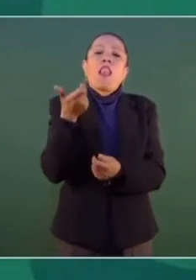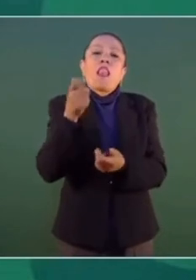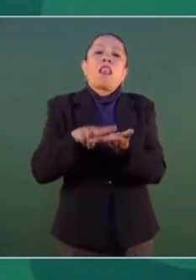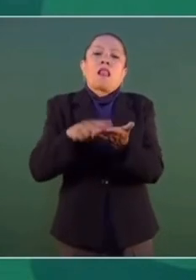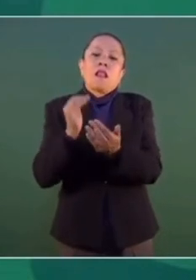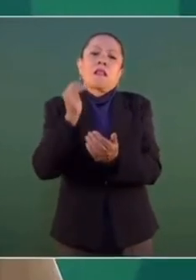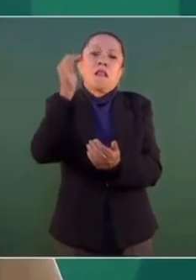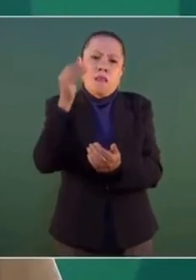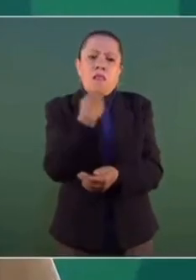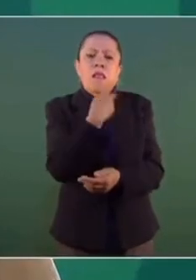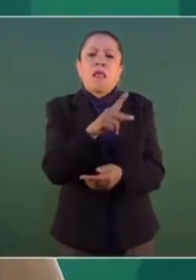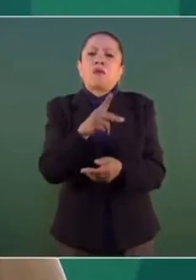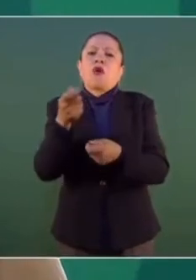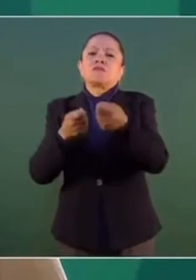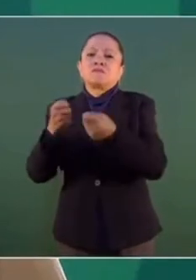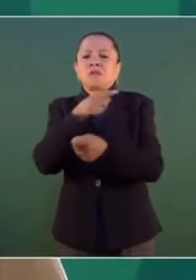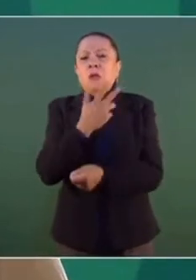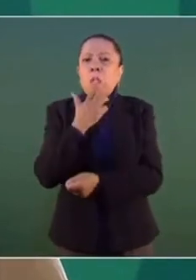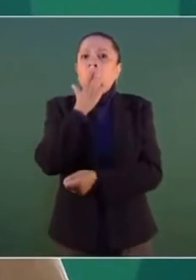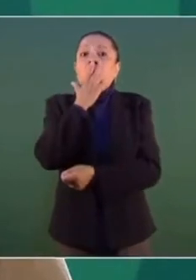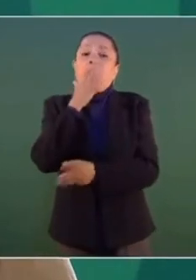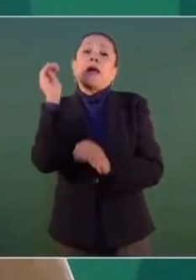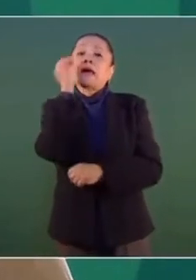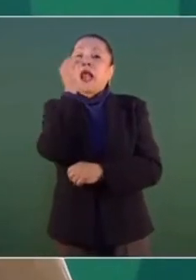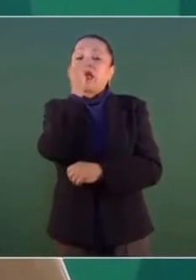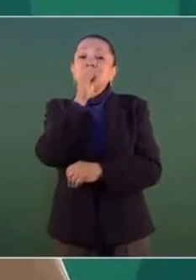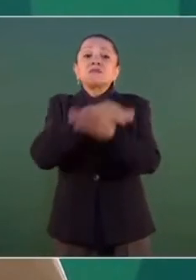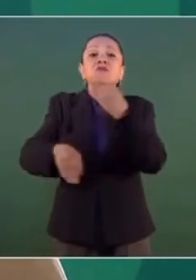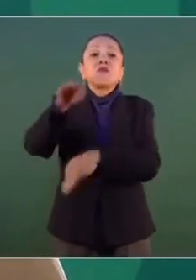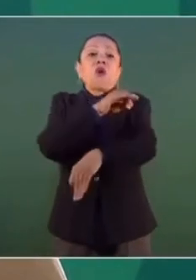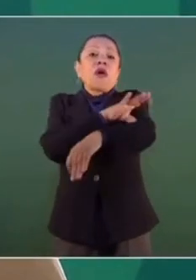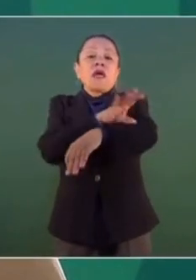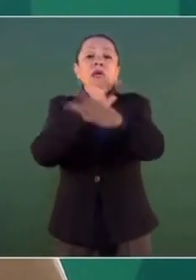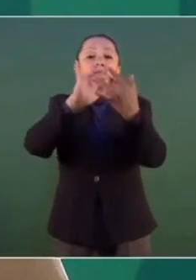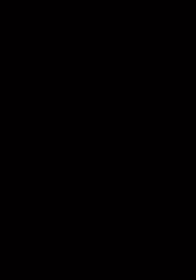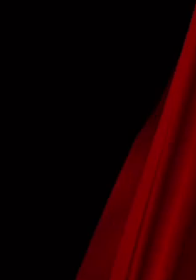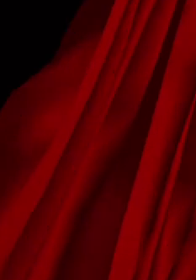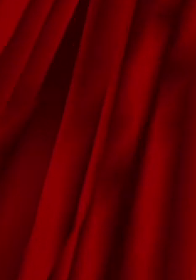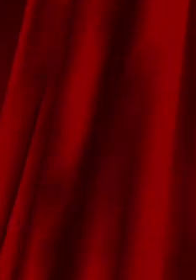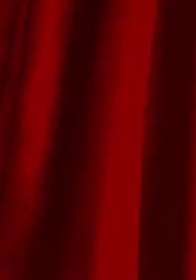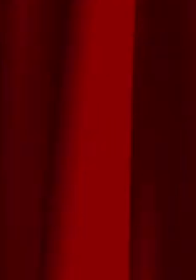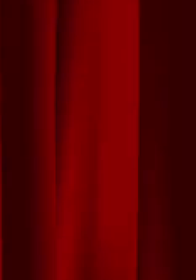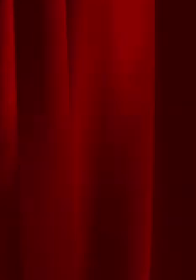la energía y los que utilicen sin ningún costo para ellos toda la red eléctrica nacional.